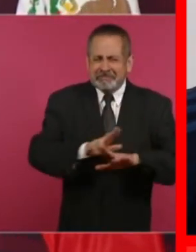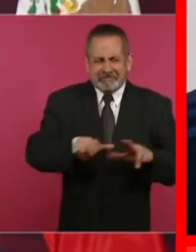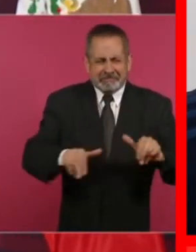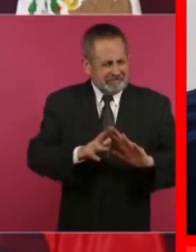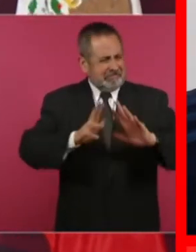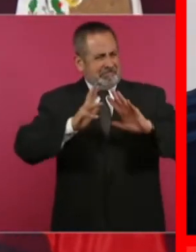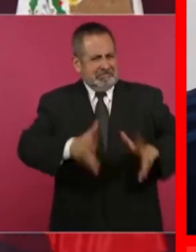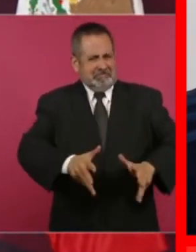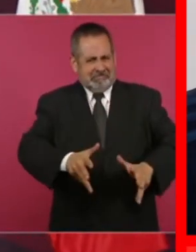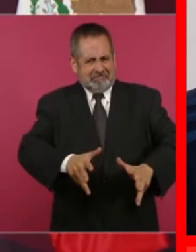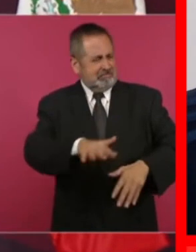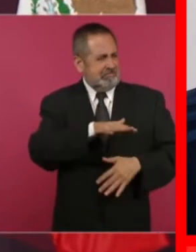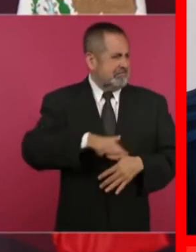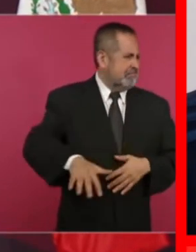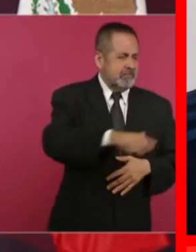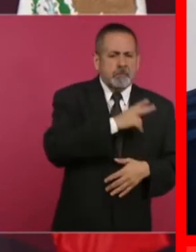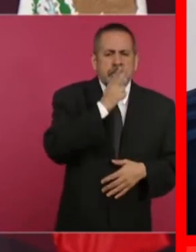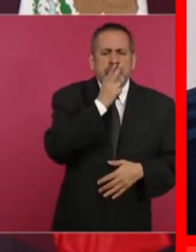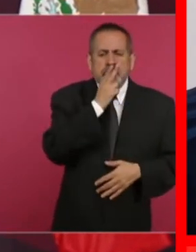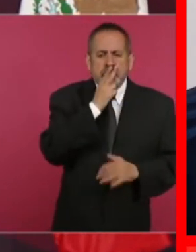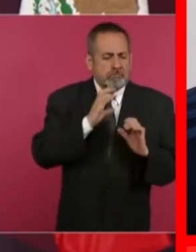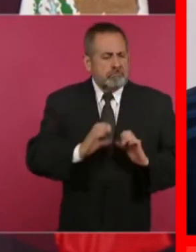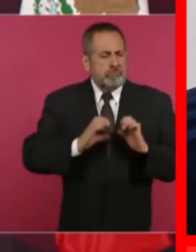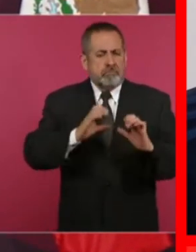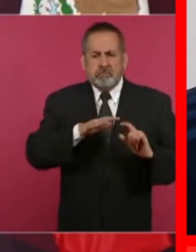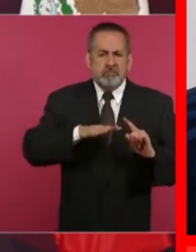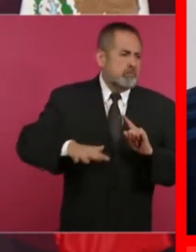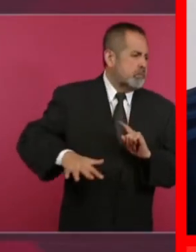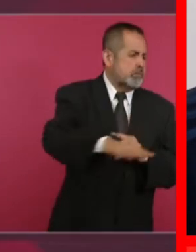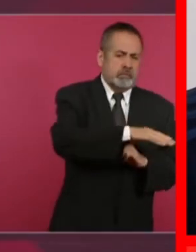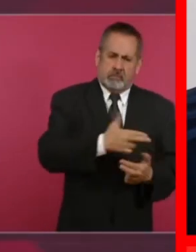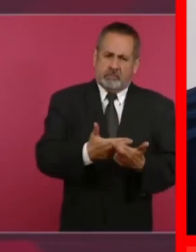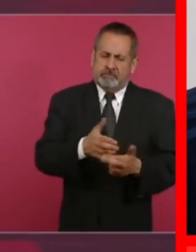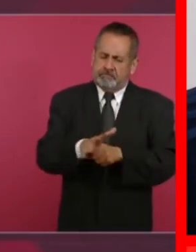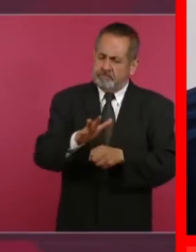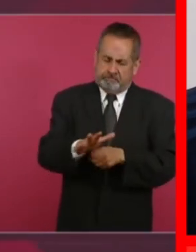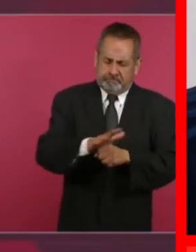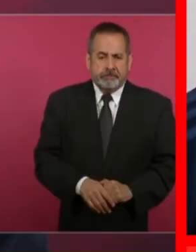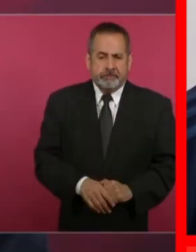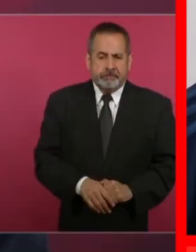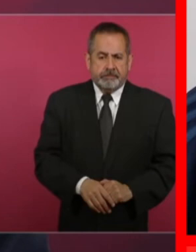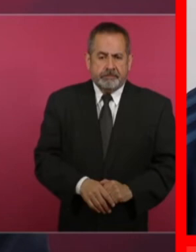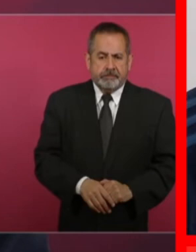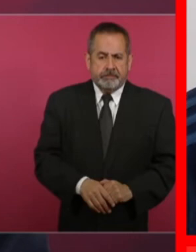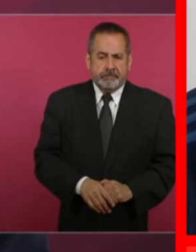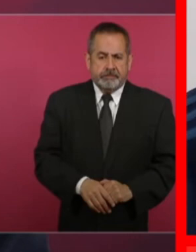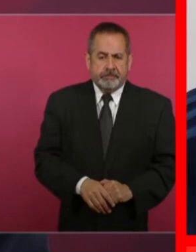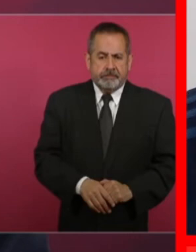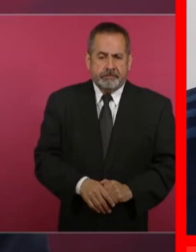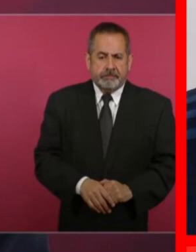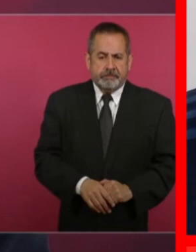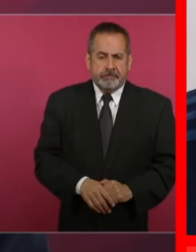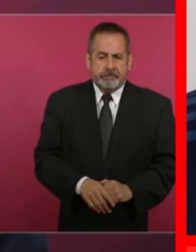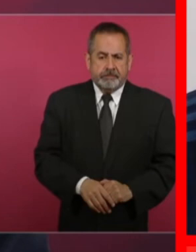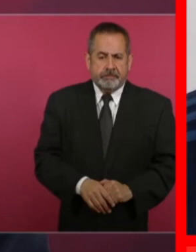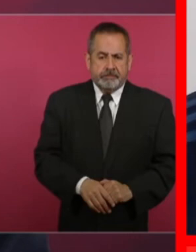Va a ser para conservar conservar esta reserva. Bueno amigos, les gustó